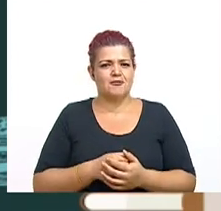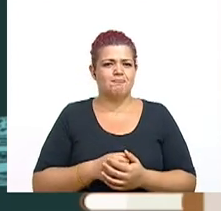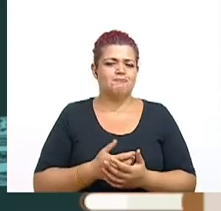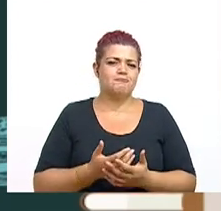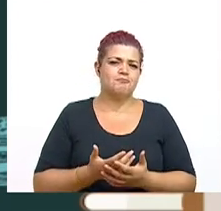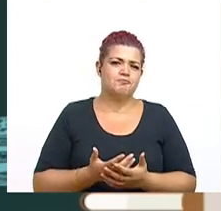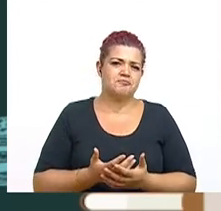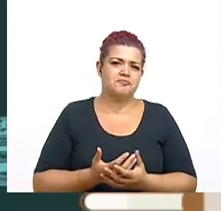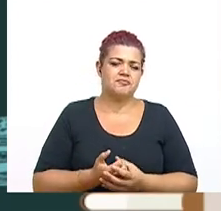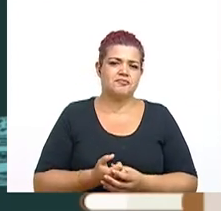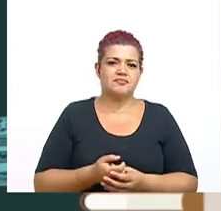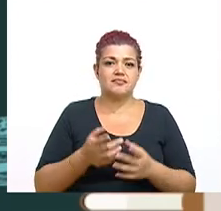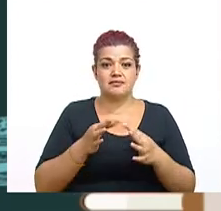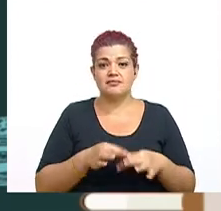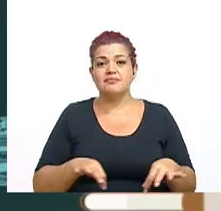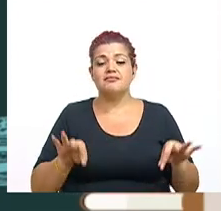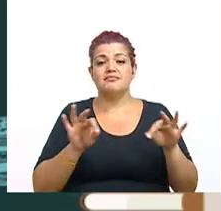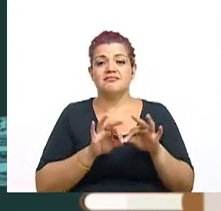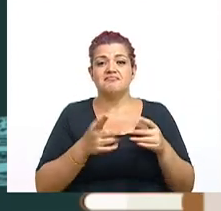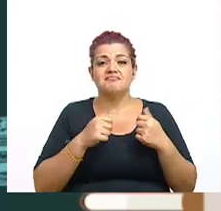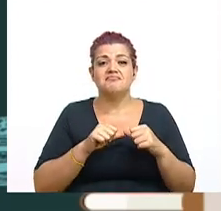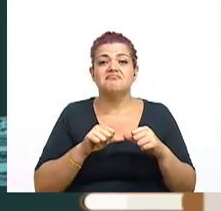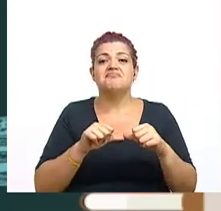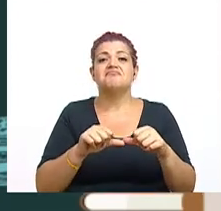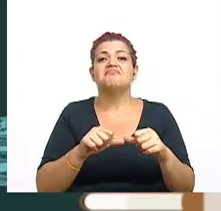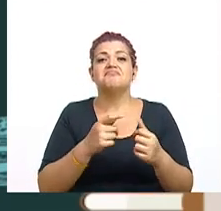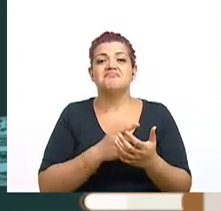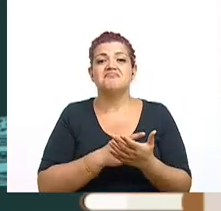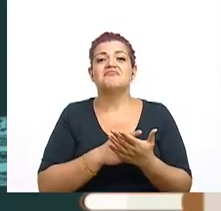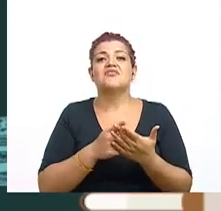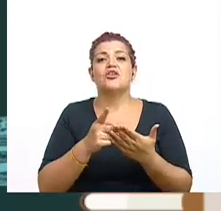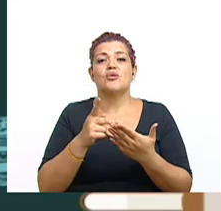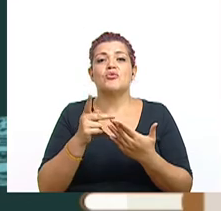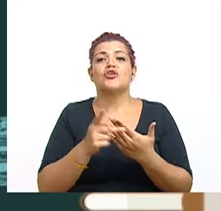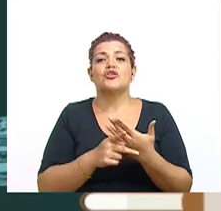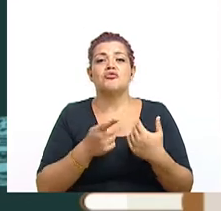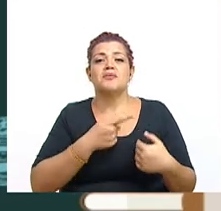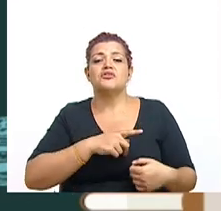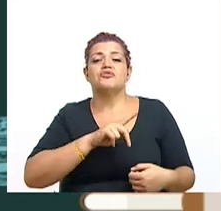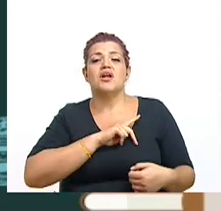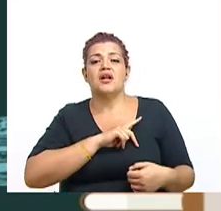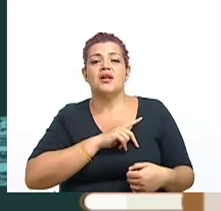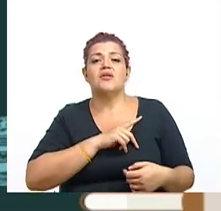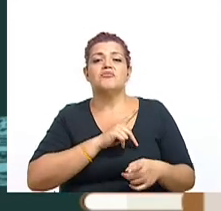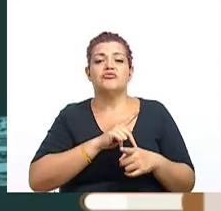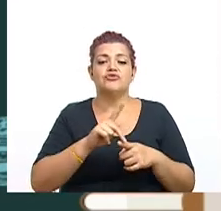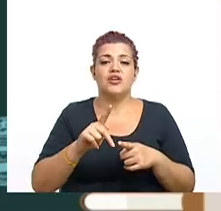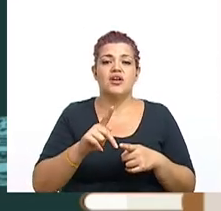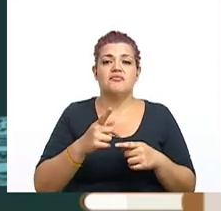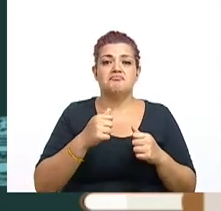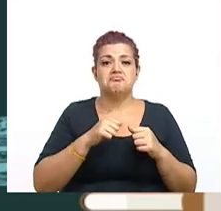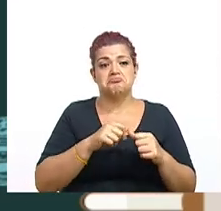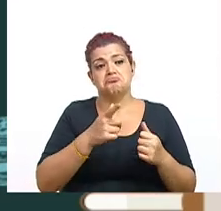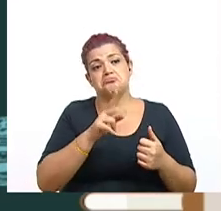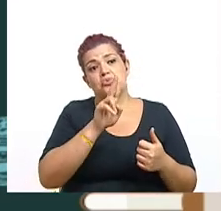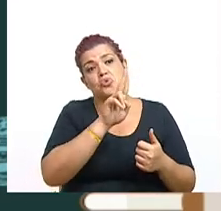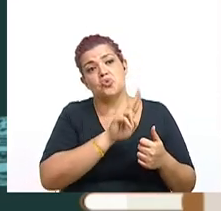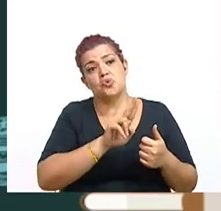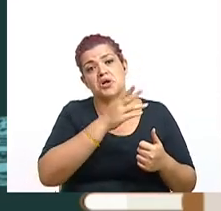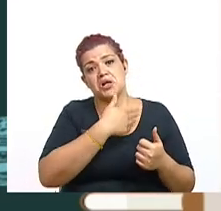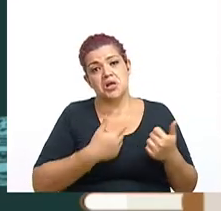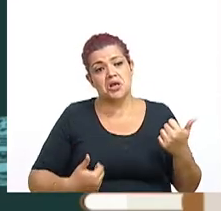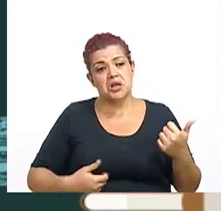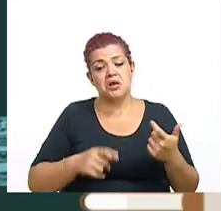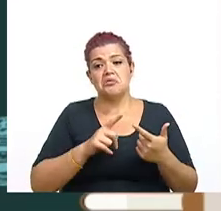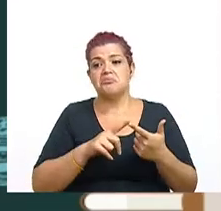muchachas y muchachos. Lo importante es que continúen su proyecto personal y profesional y que vayan a la UNA o a la UNED